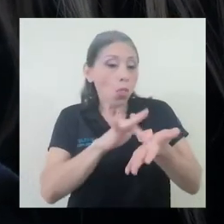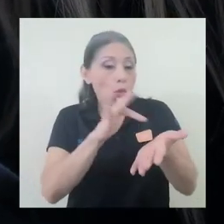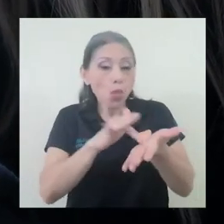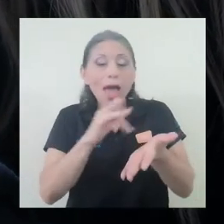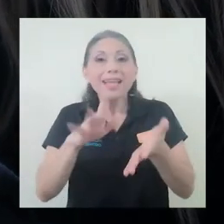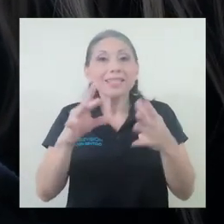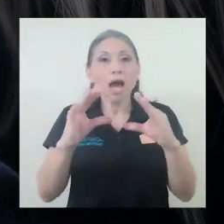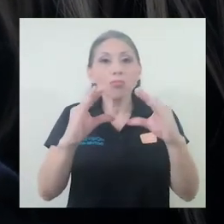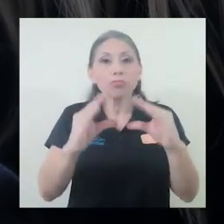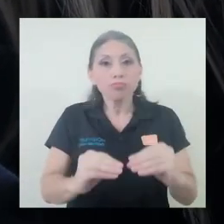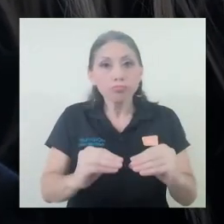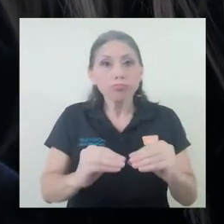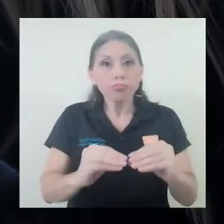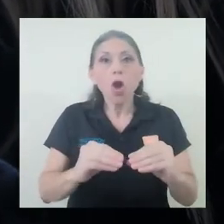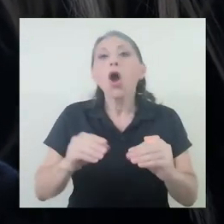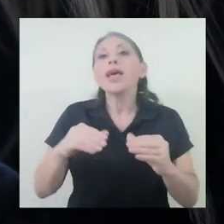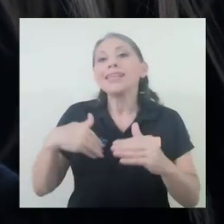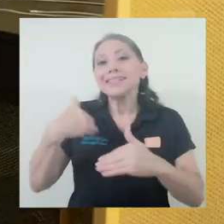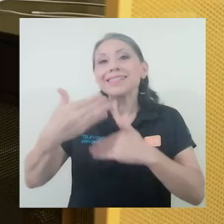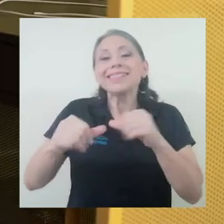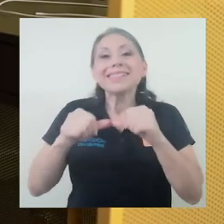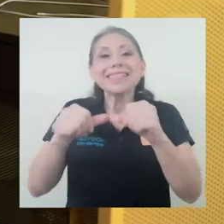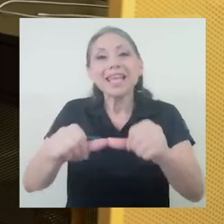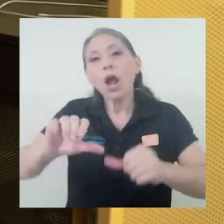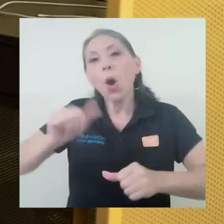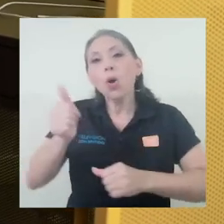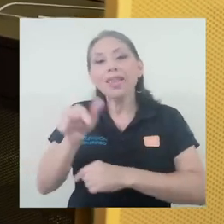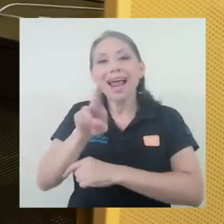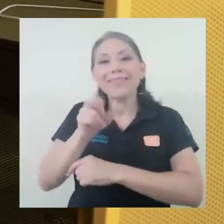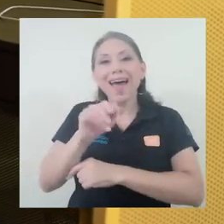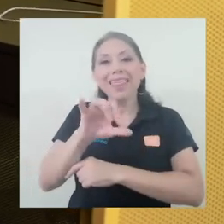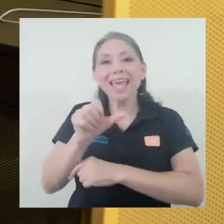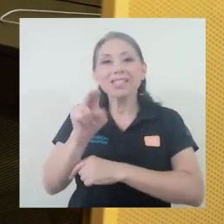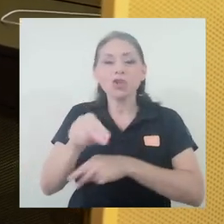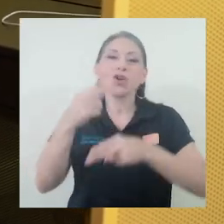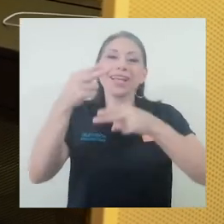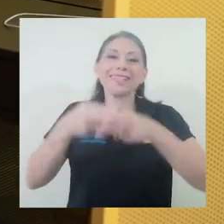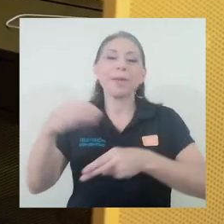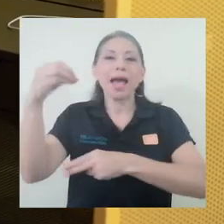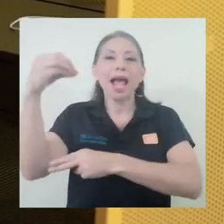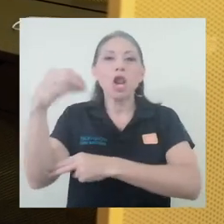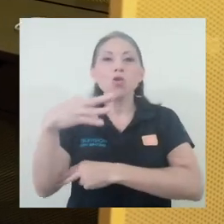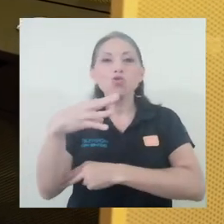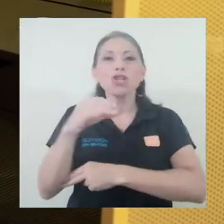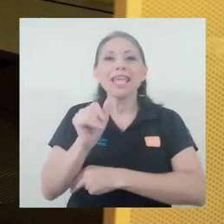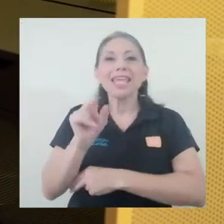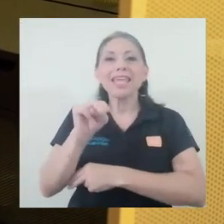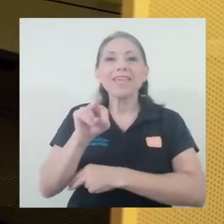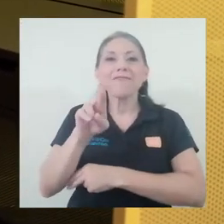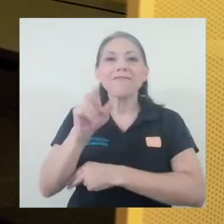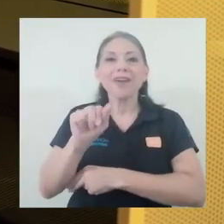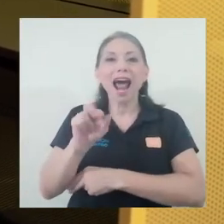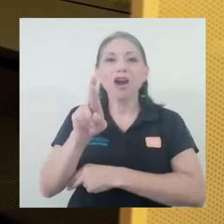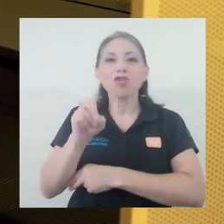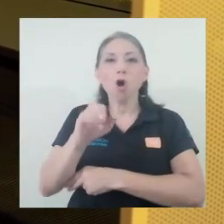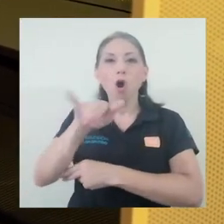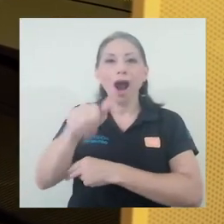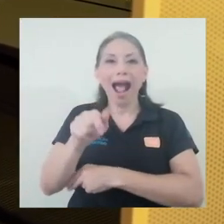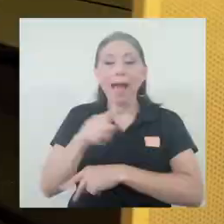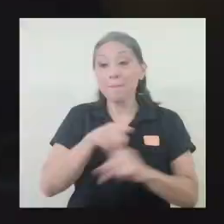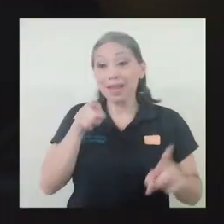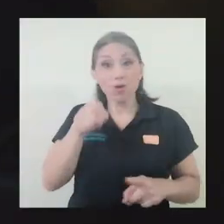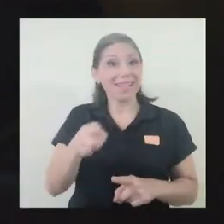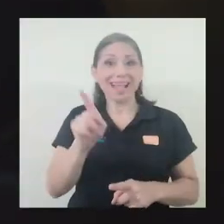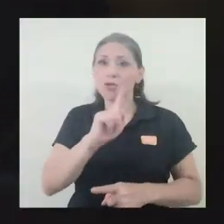sigue generando otra radiación, la luz infrarroja. Sin embargo, esta no es perjudicial.